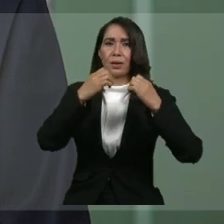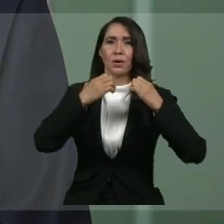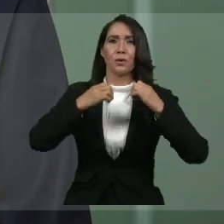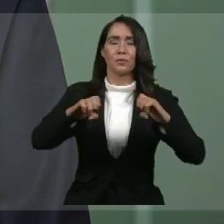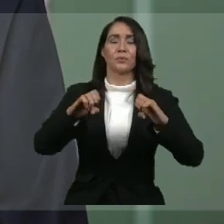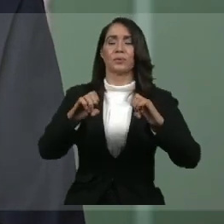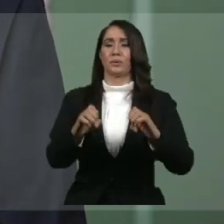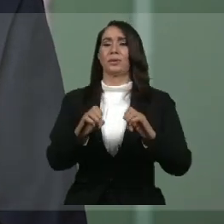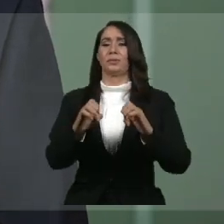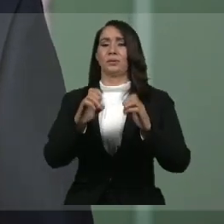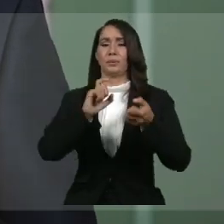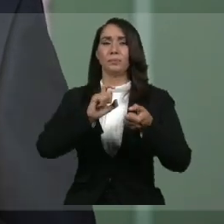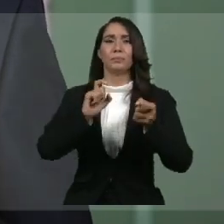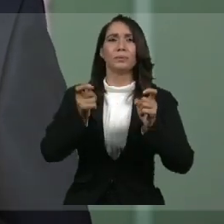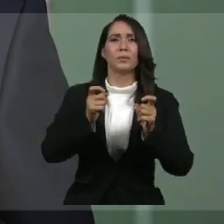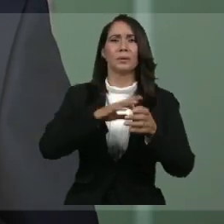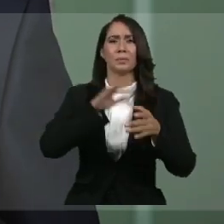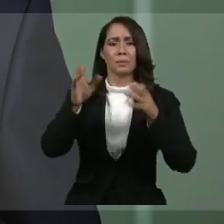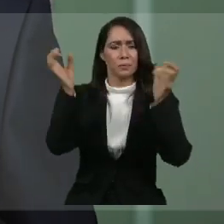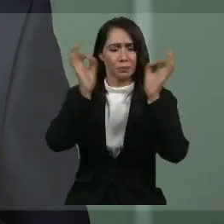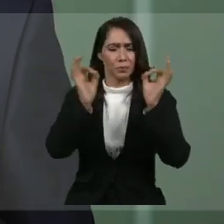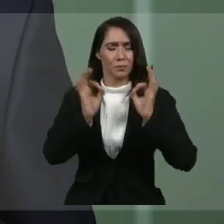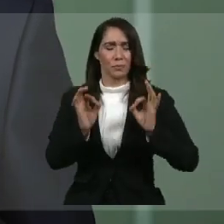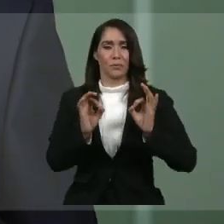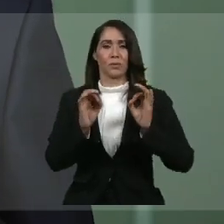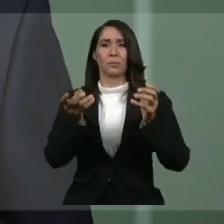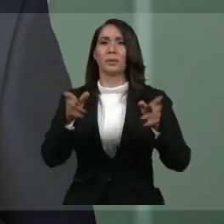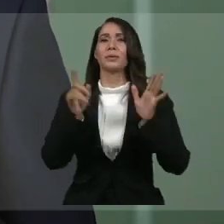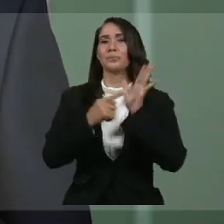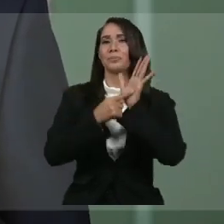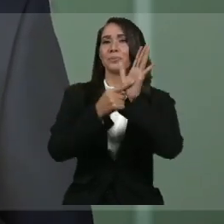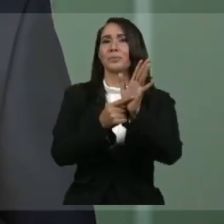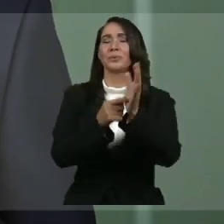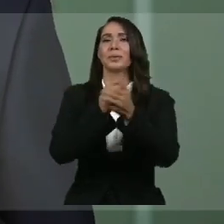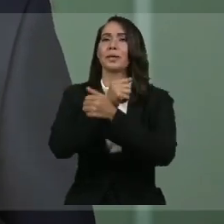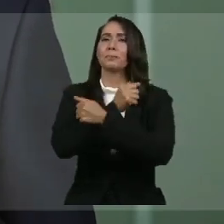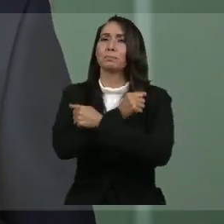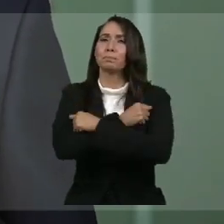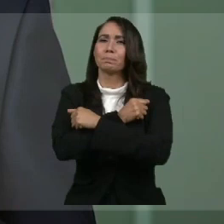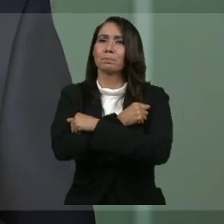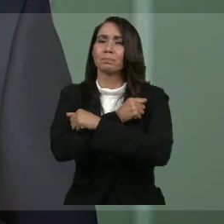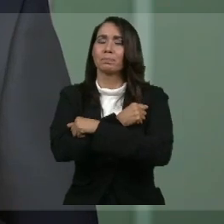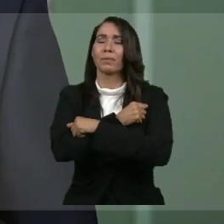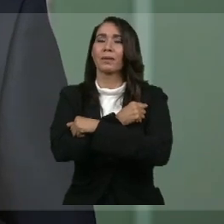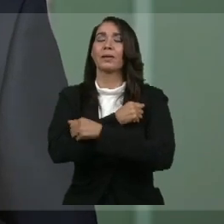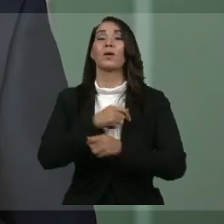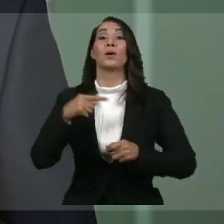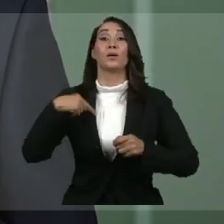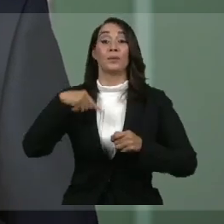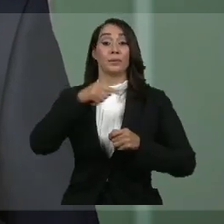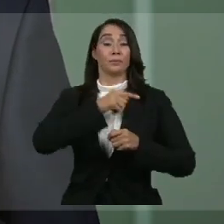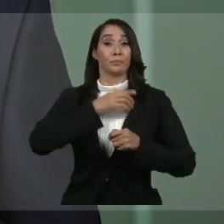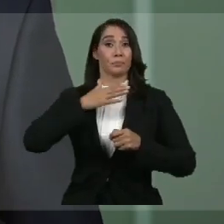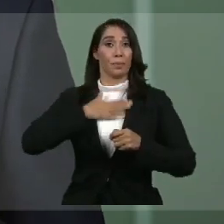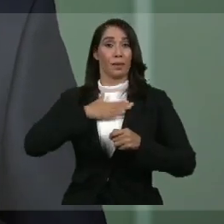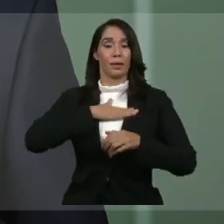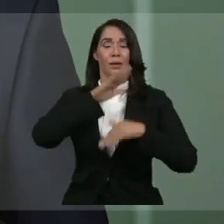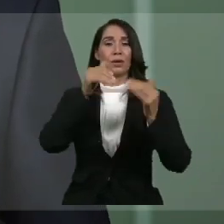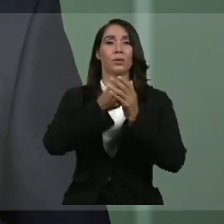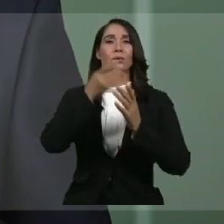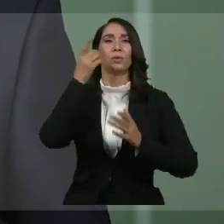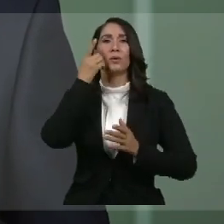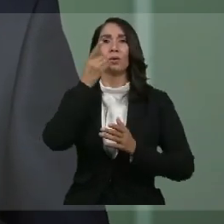vida y está encontrando nuevas formas de demostrar el amor. Por nuestra parte los dominicanos supimos